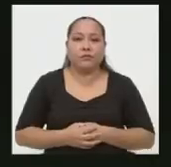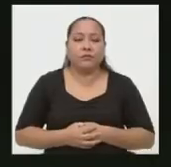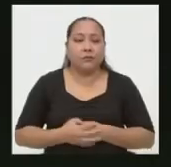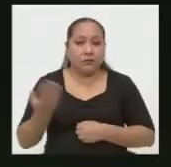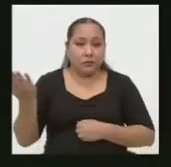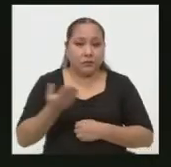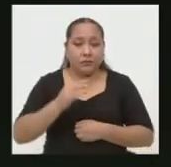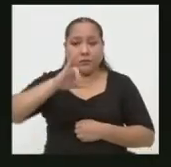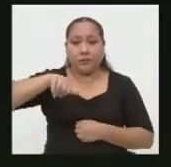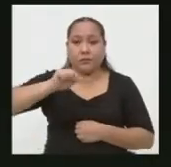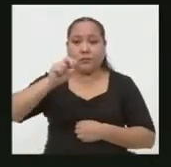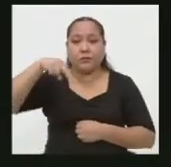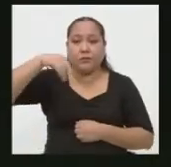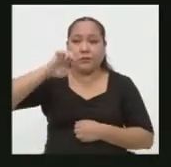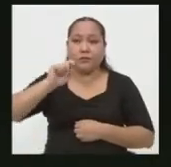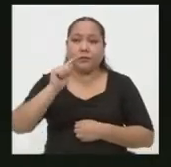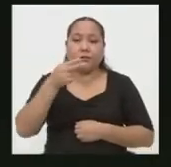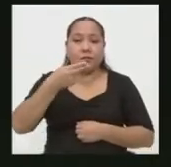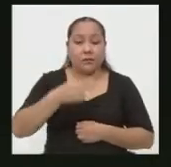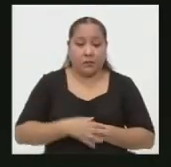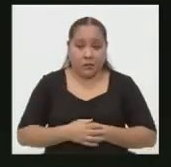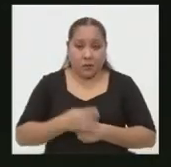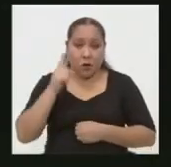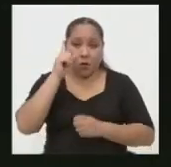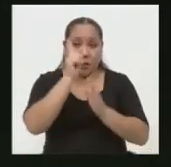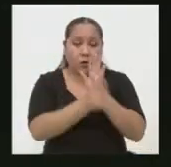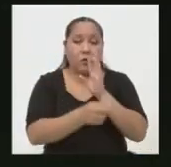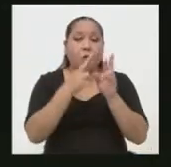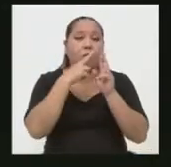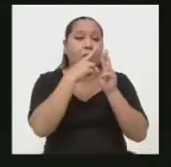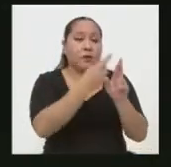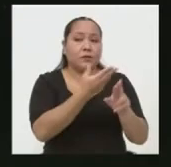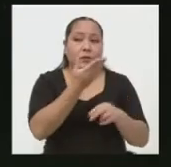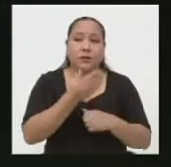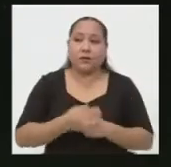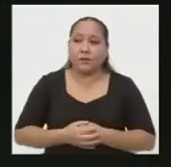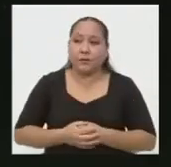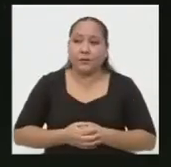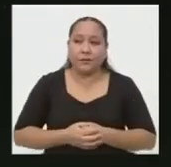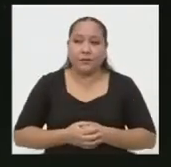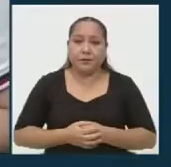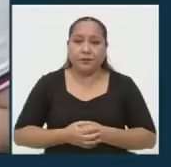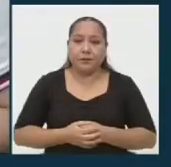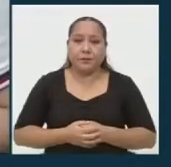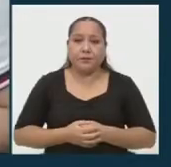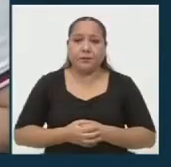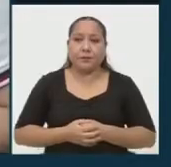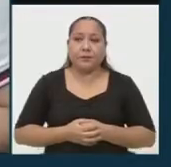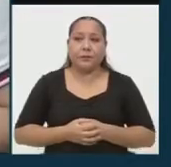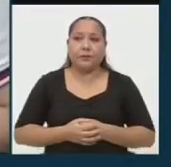Candidata Yanet del Rosario López Sánchez, tiene usted un minuto para su dúplica al candidato. Adelante.